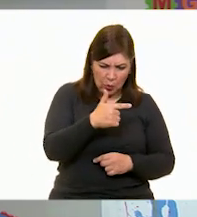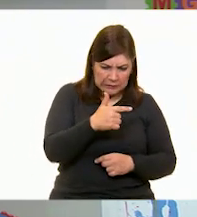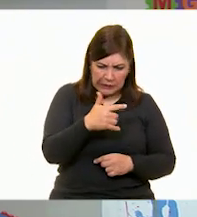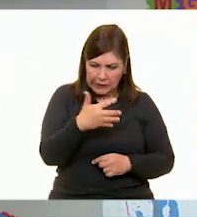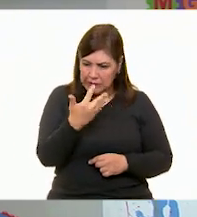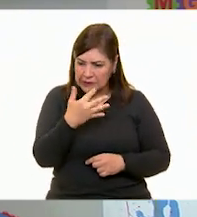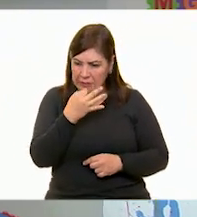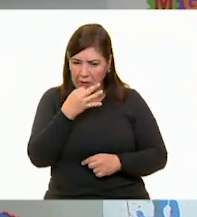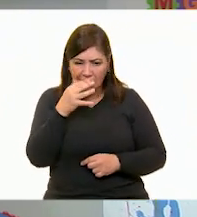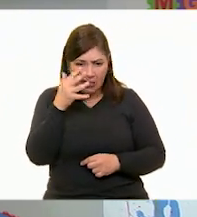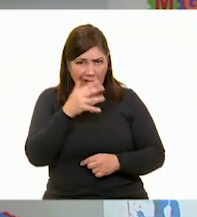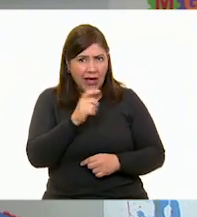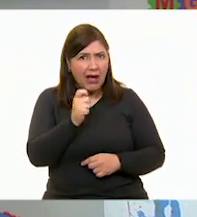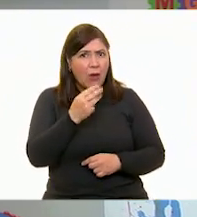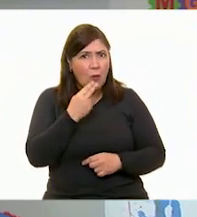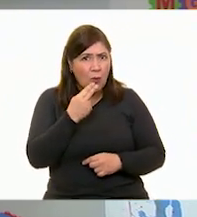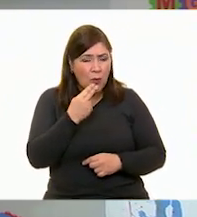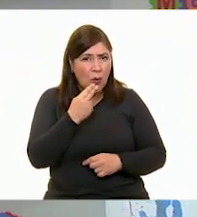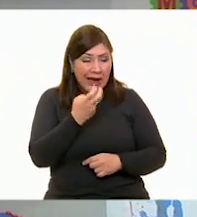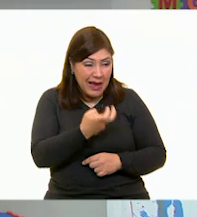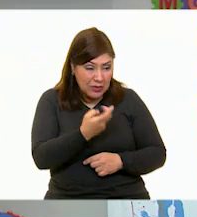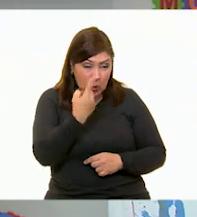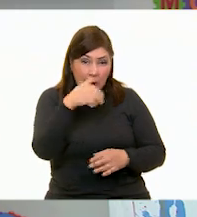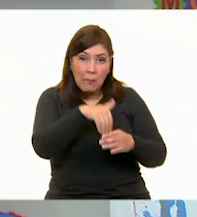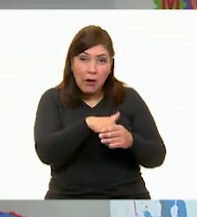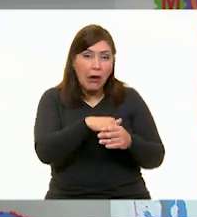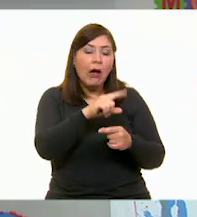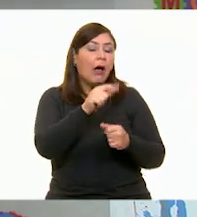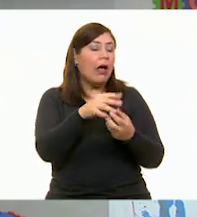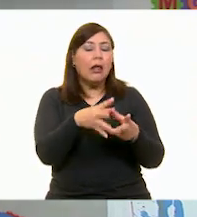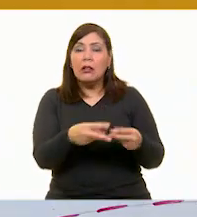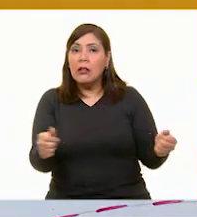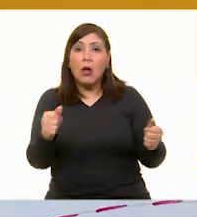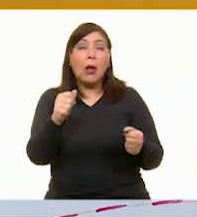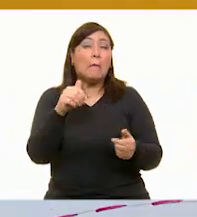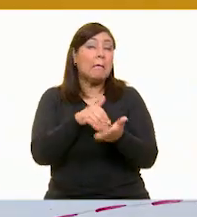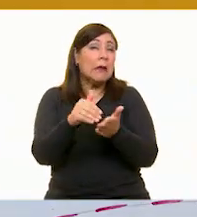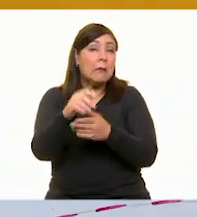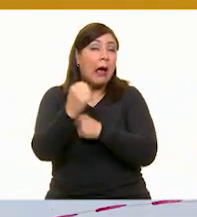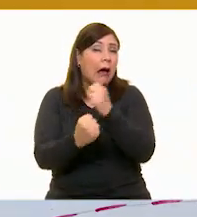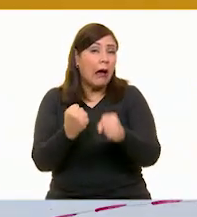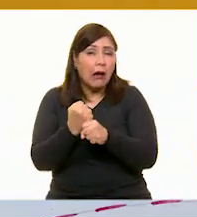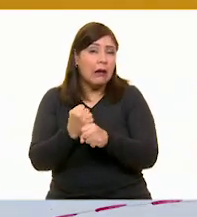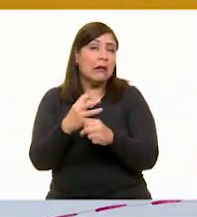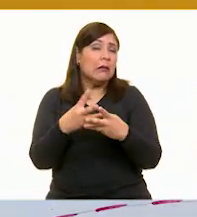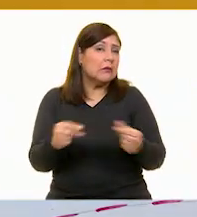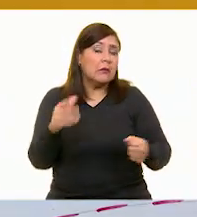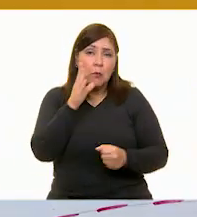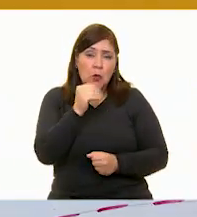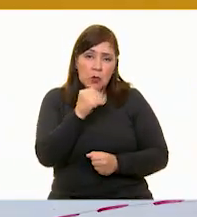15 minutos tarda miles de años en descomponerse y eso no está bien. Y además que como ya hemos visto